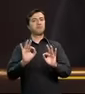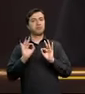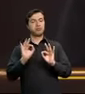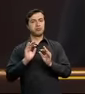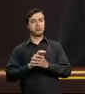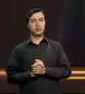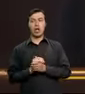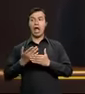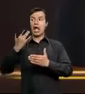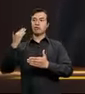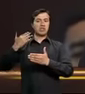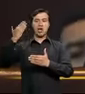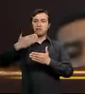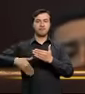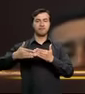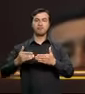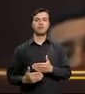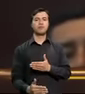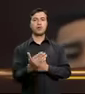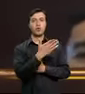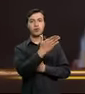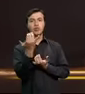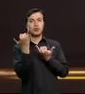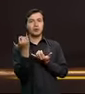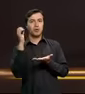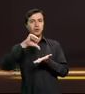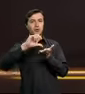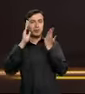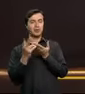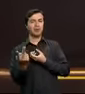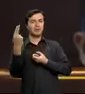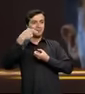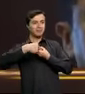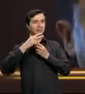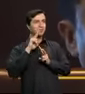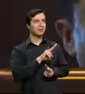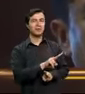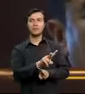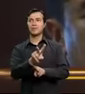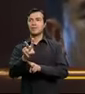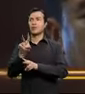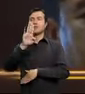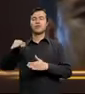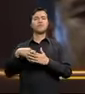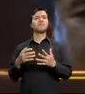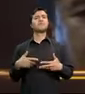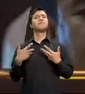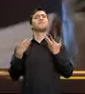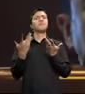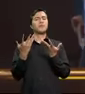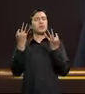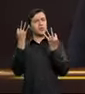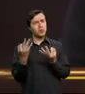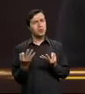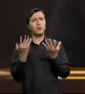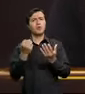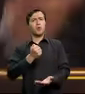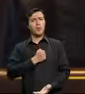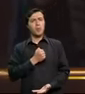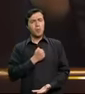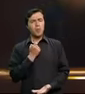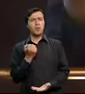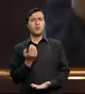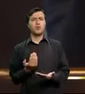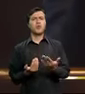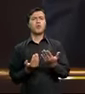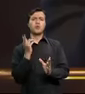ruptura generacional. La representación ciudadana que ustedes pueden ver y evidenciar el día de hoy en este pleno es justamente